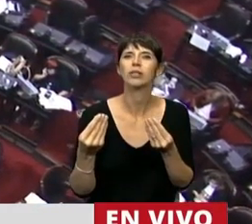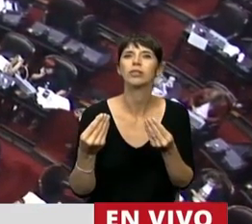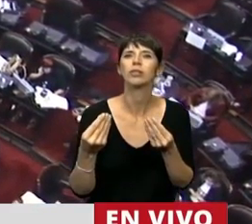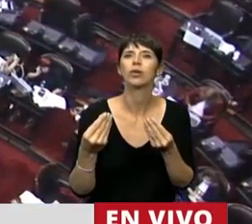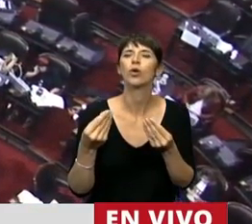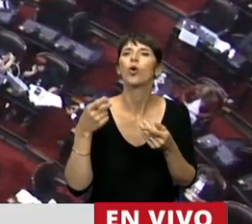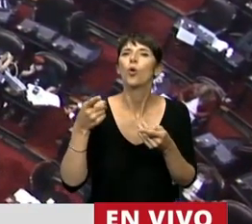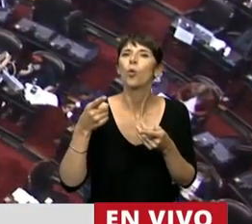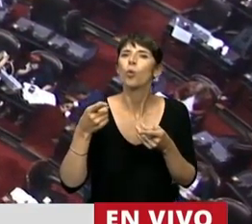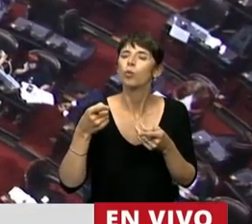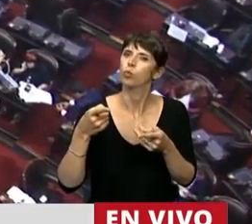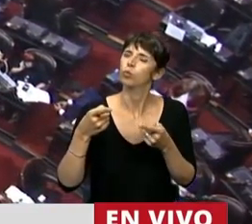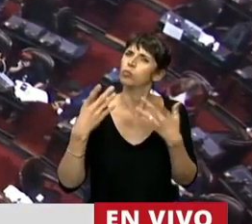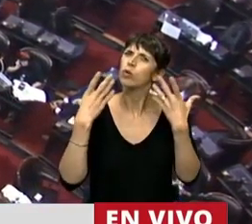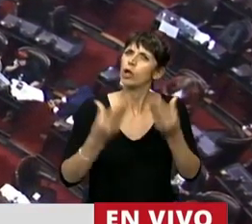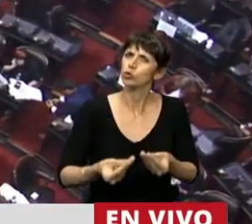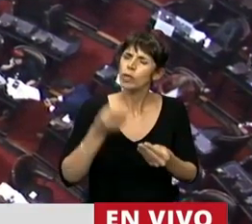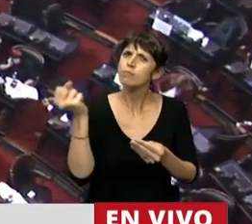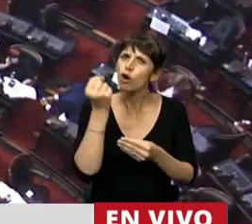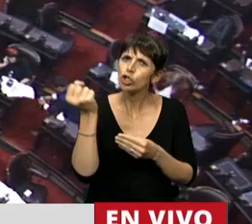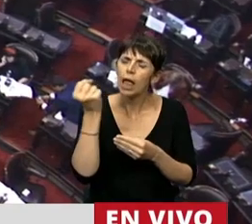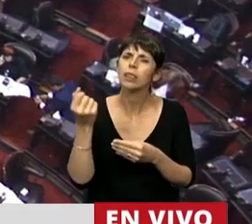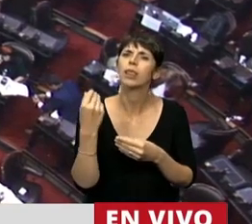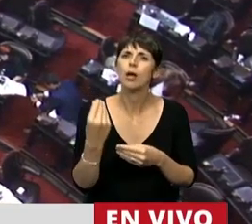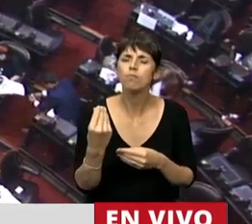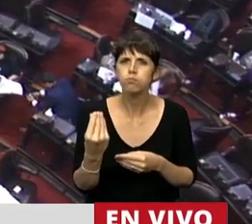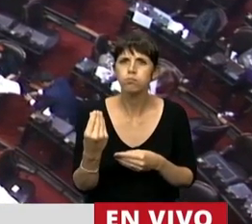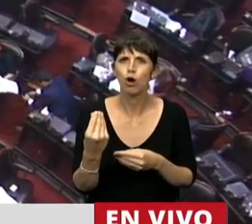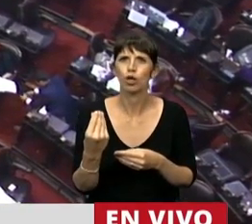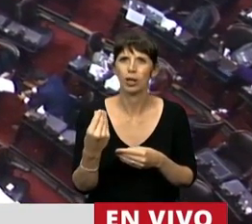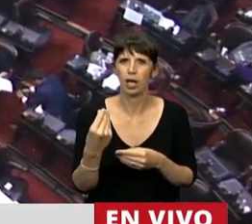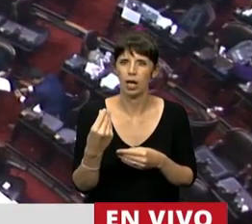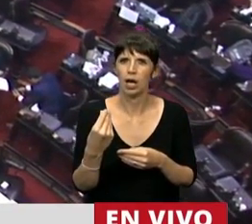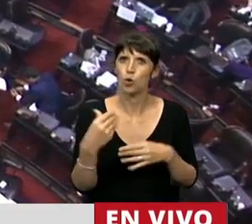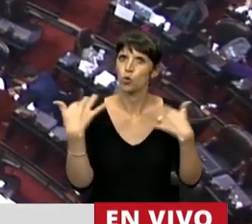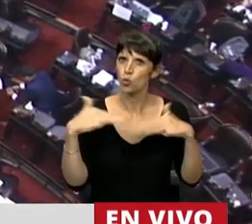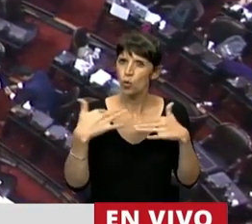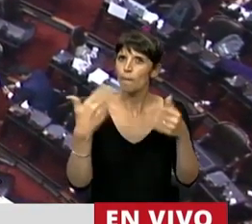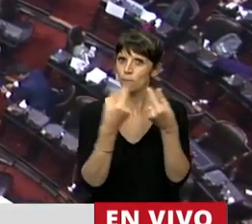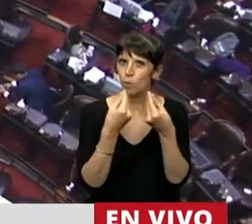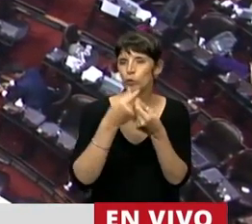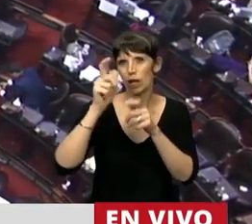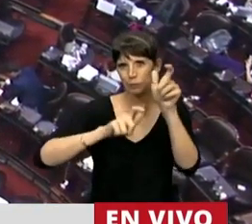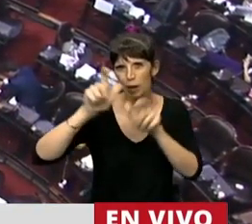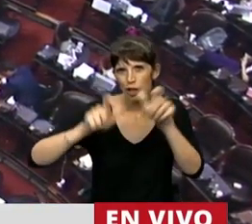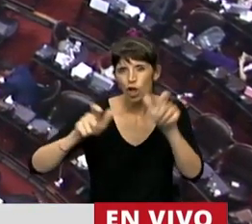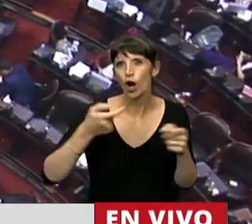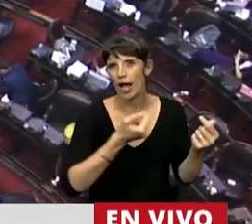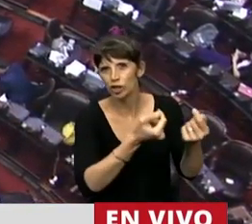las distintas cámaras y asociaciones de comerciantes de pequeñas y medianas empresas, esta medida